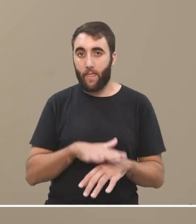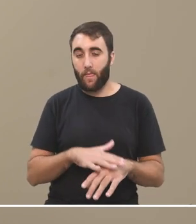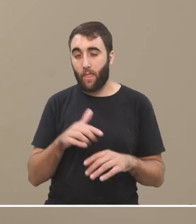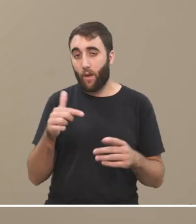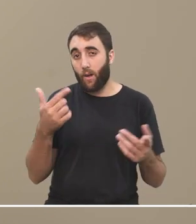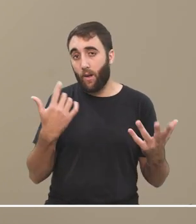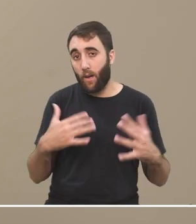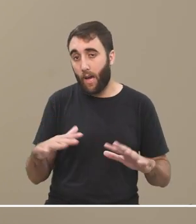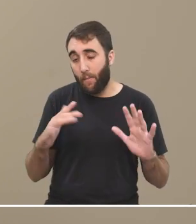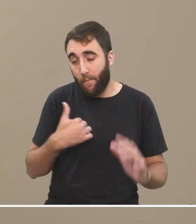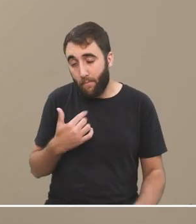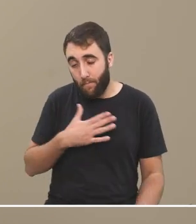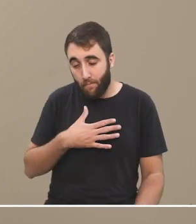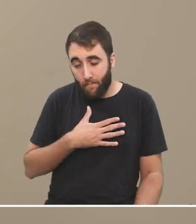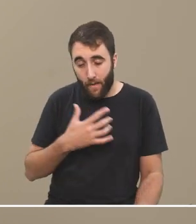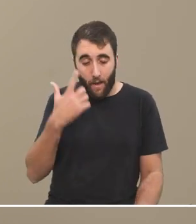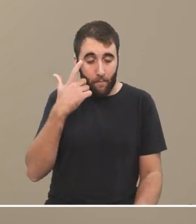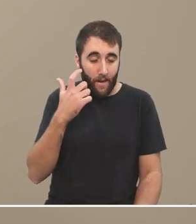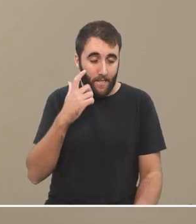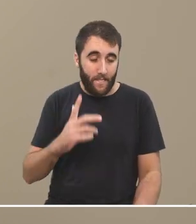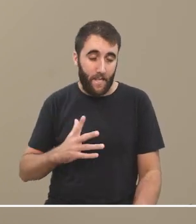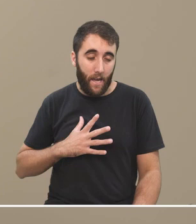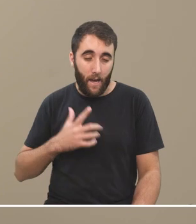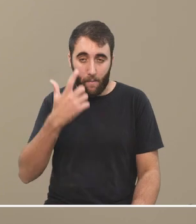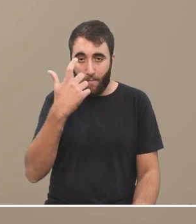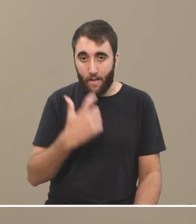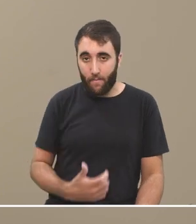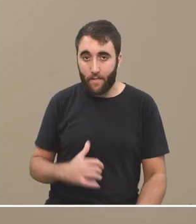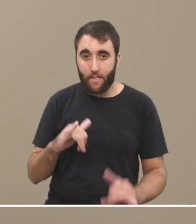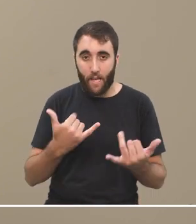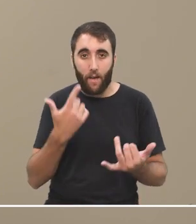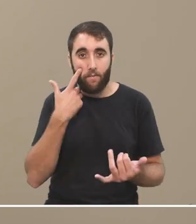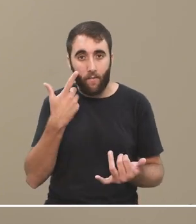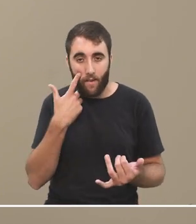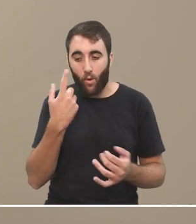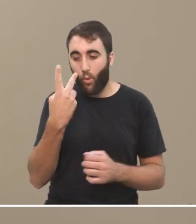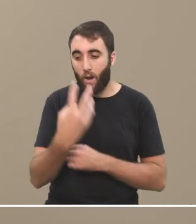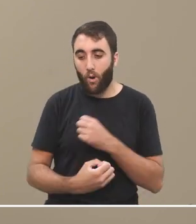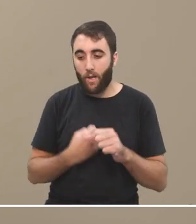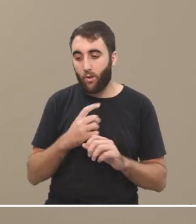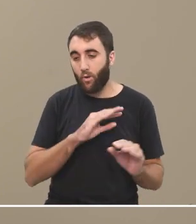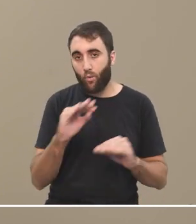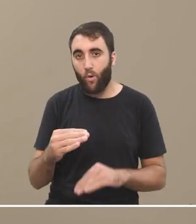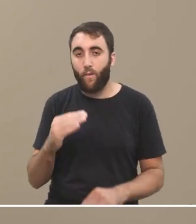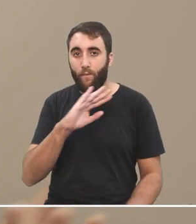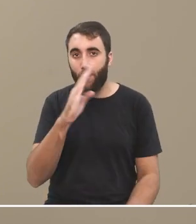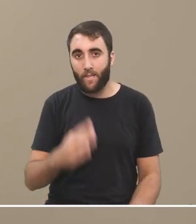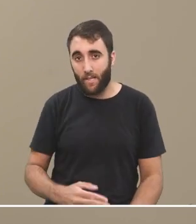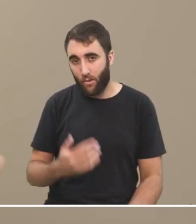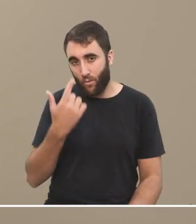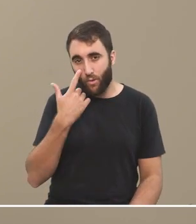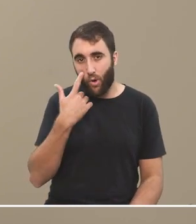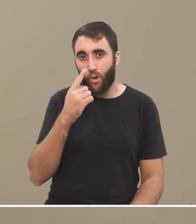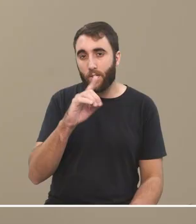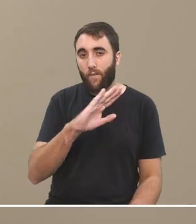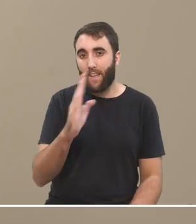en mi experiencia sobre todo en mi experiencia de haber vivido estos últimos cuatro años en Brasil y todo lo que sucedió en Brasil